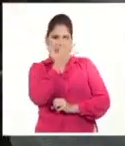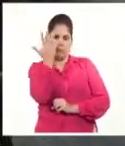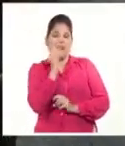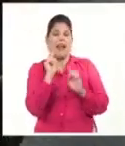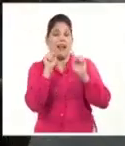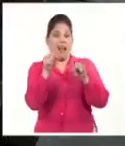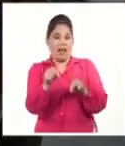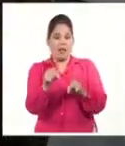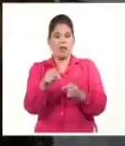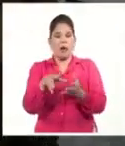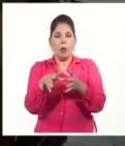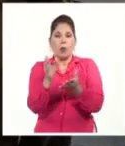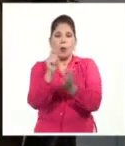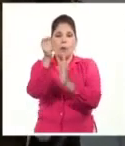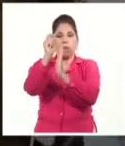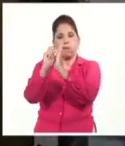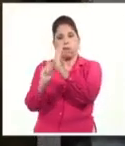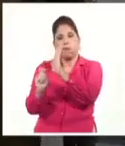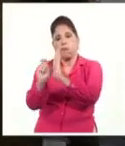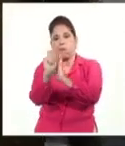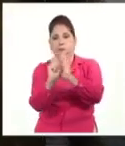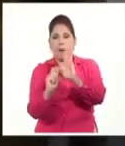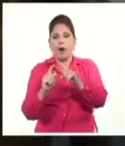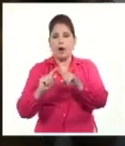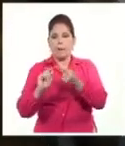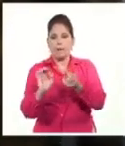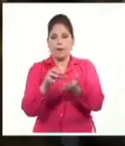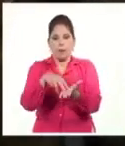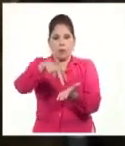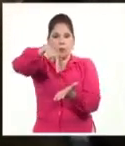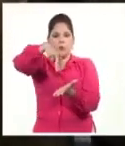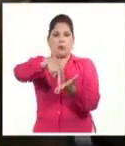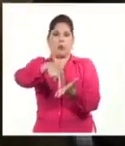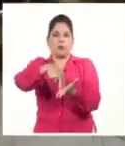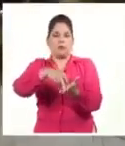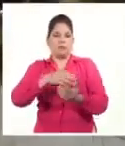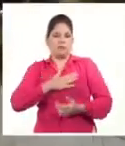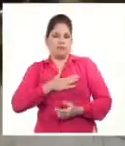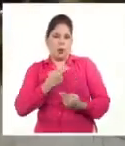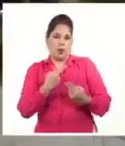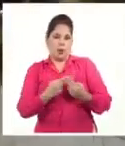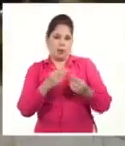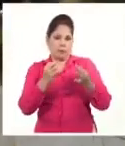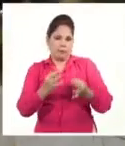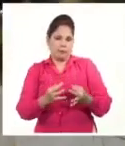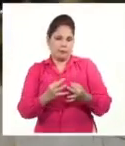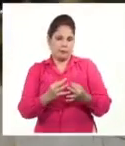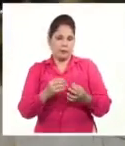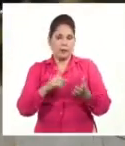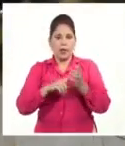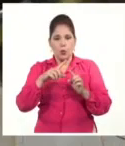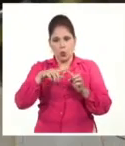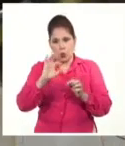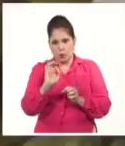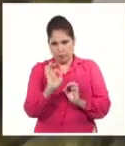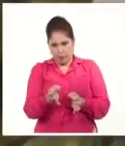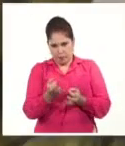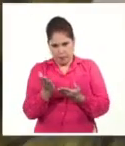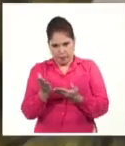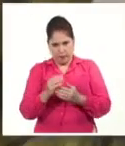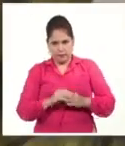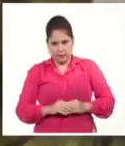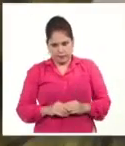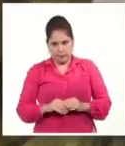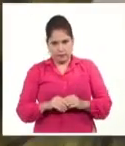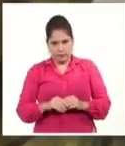encuentra hoy en cada uno de los bustos y monumentos erigidos en su honor. Joel Quindelán y Claudia Suárez Tejeda, Sistema Informativo de la